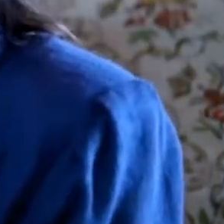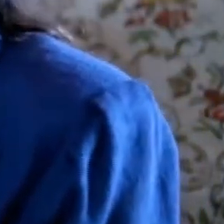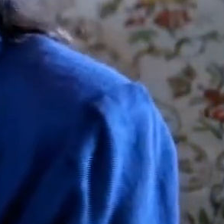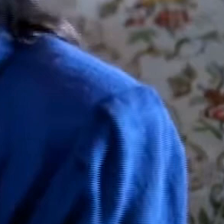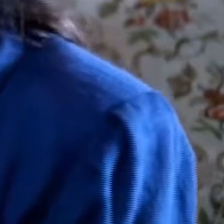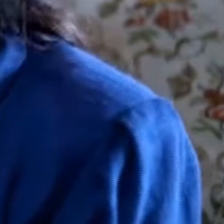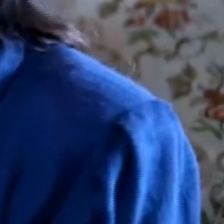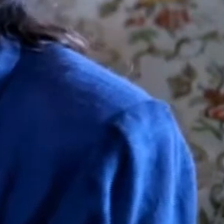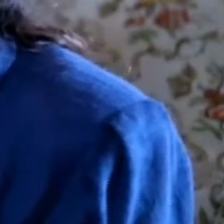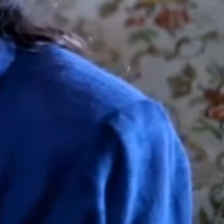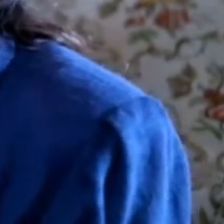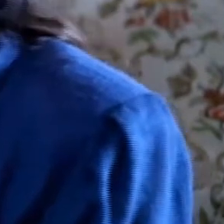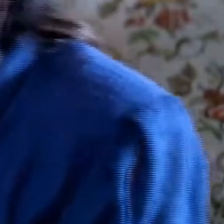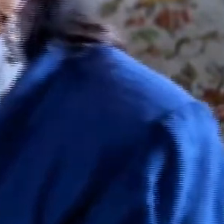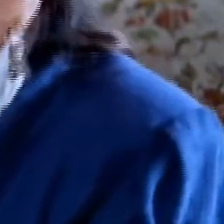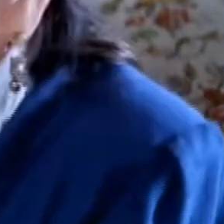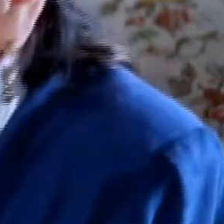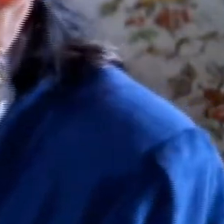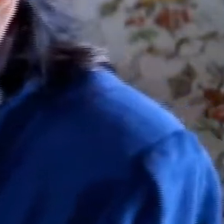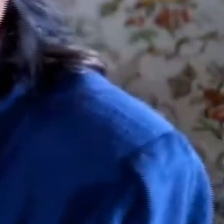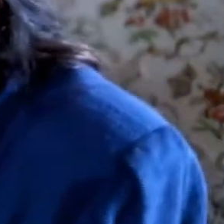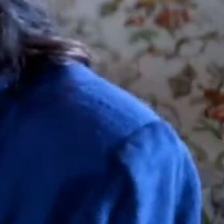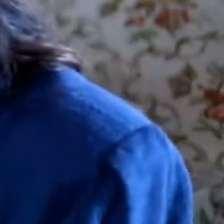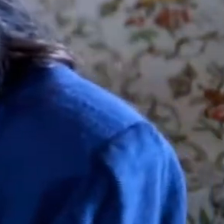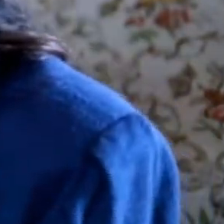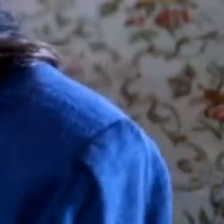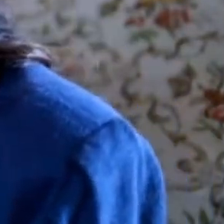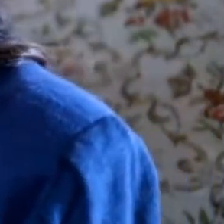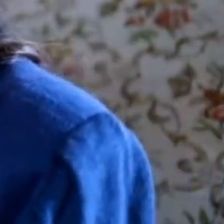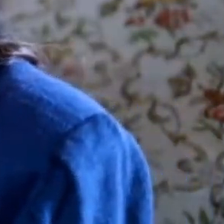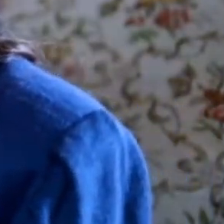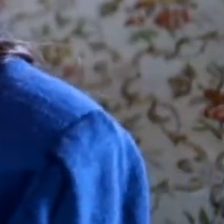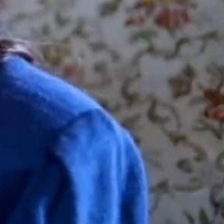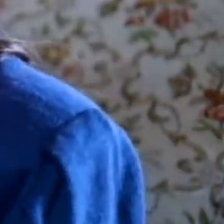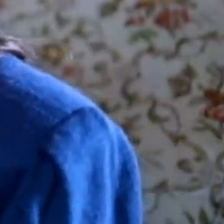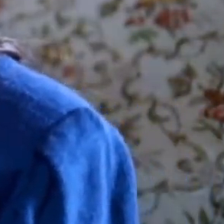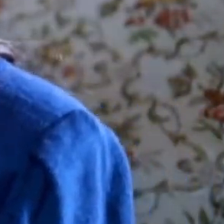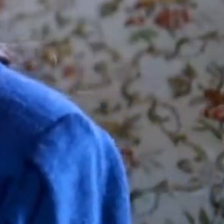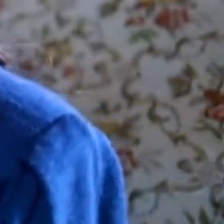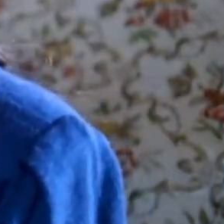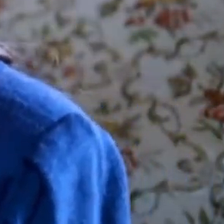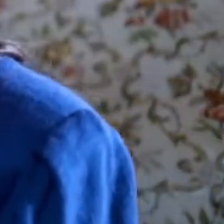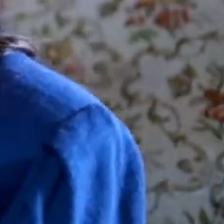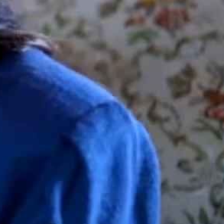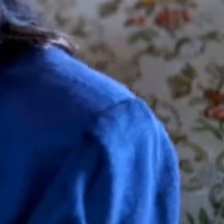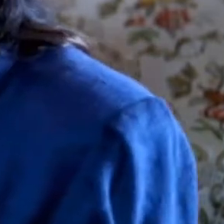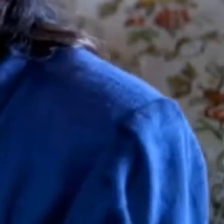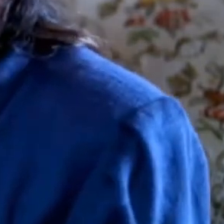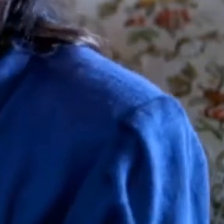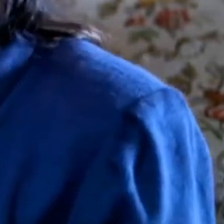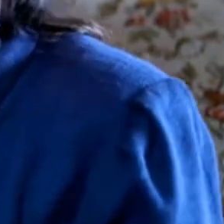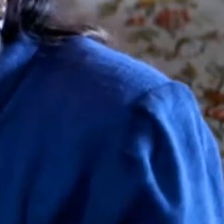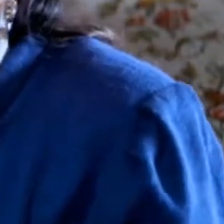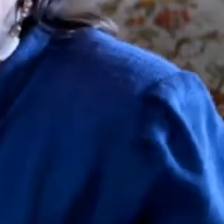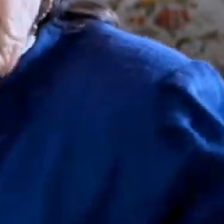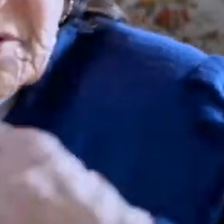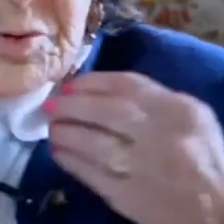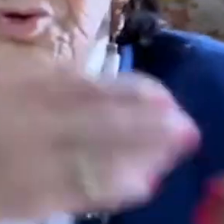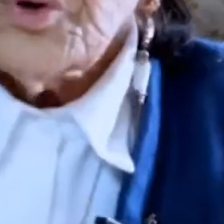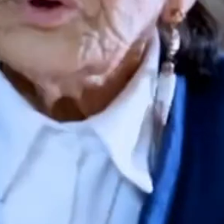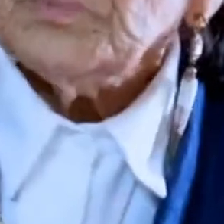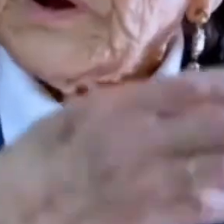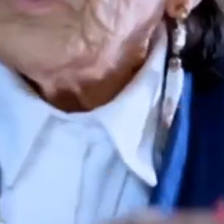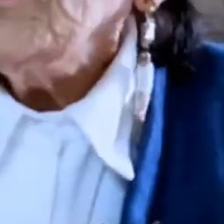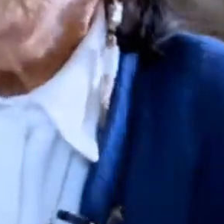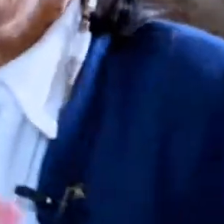puro barriar, aquel no había carretera. Entonces yo llevaba un pañito, me limpiaba los pies, me los lavaba, los metía en la poza y dejaba el